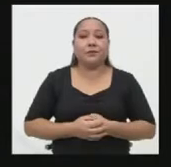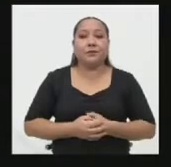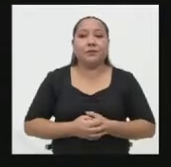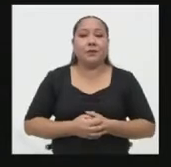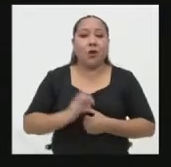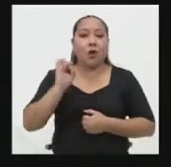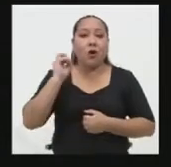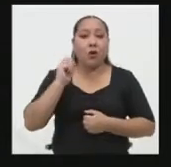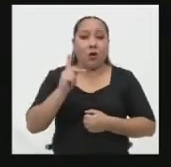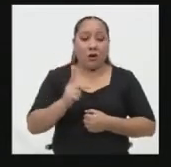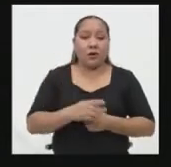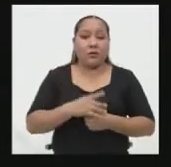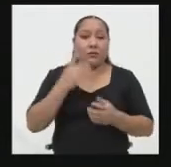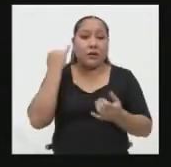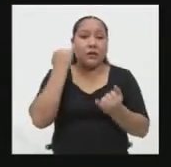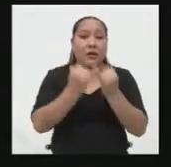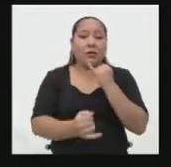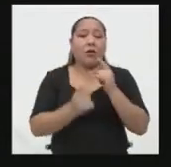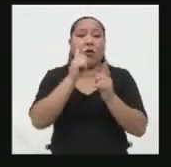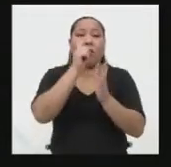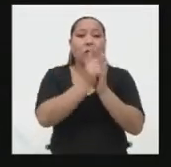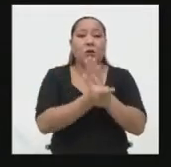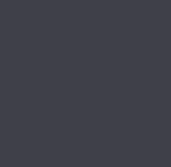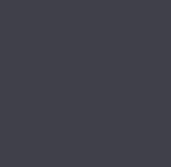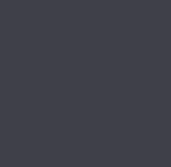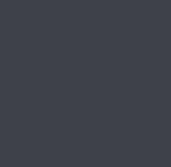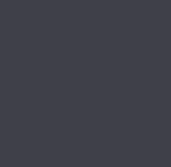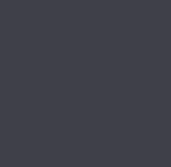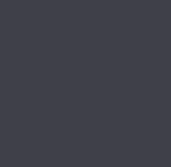Muy bien, se ha cumplido el minuto, momento de la dúplica.